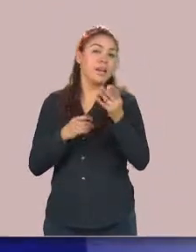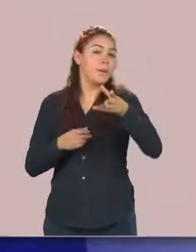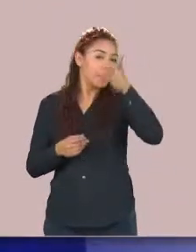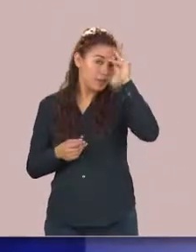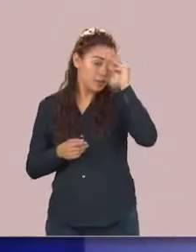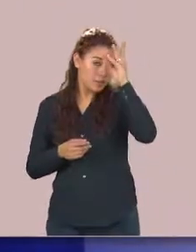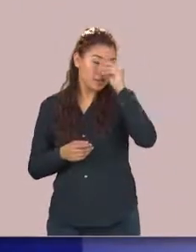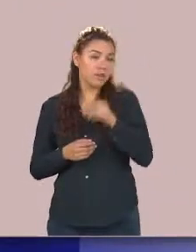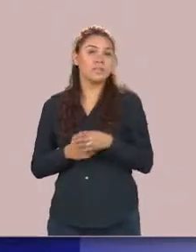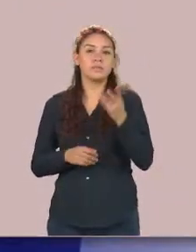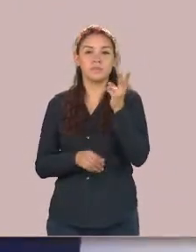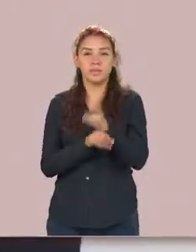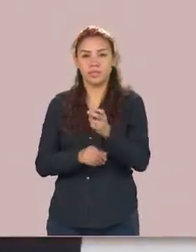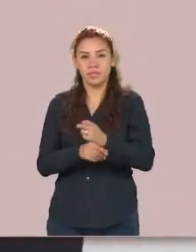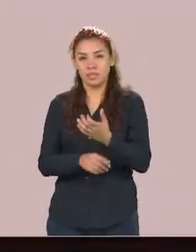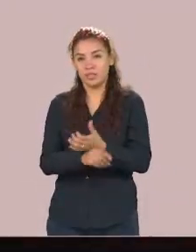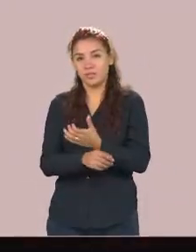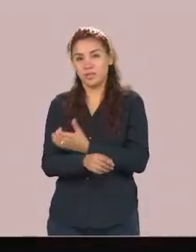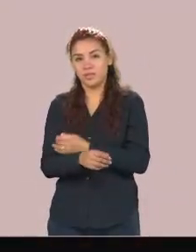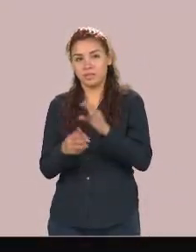a que nos acompañen por este recorrido